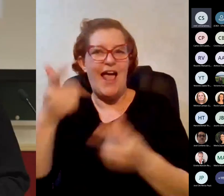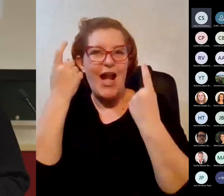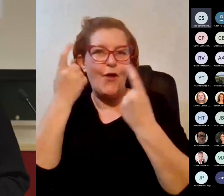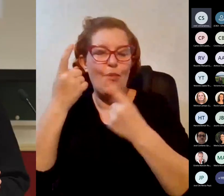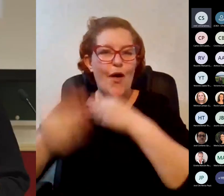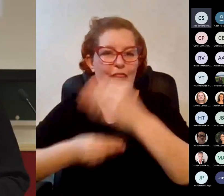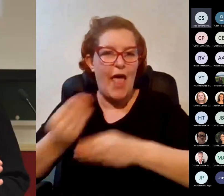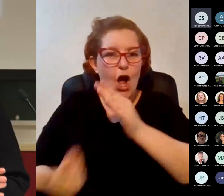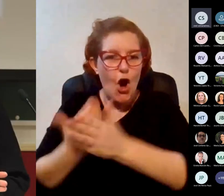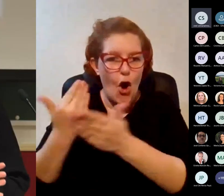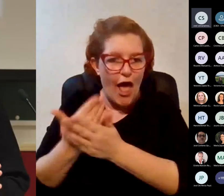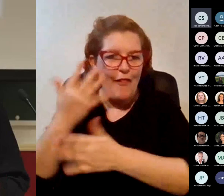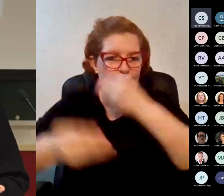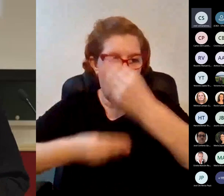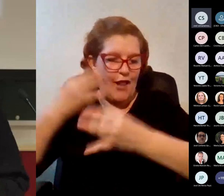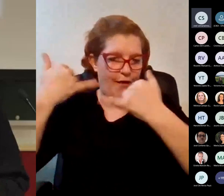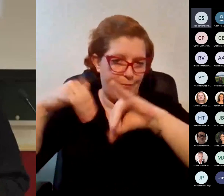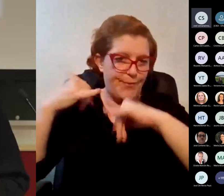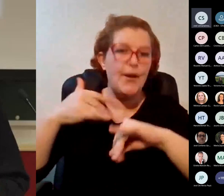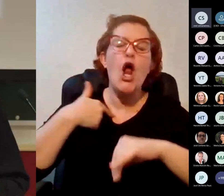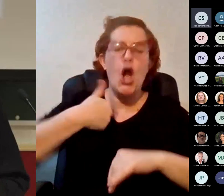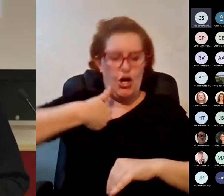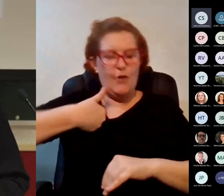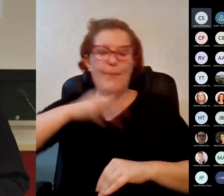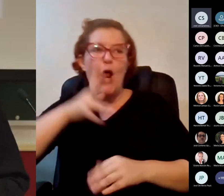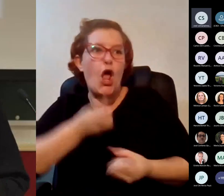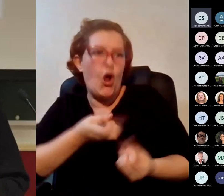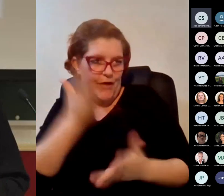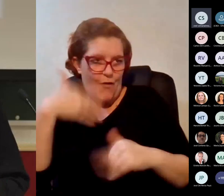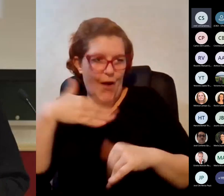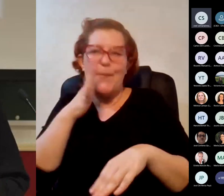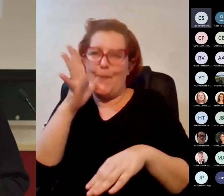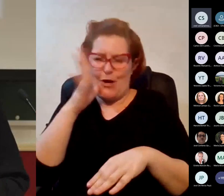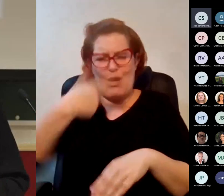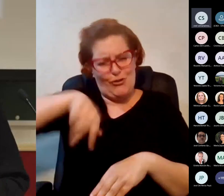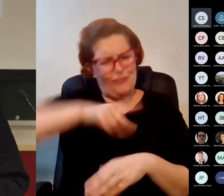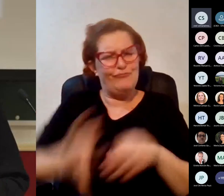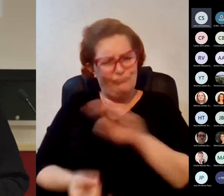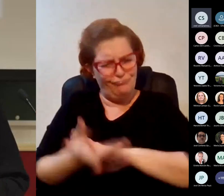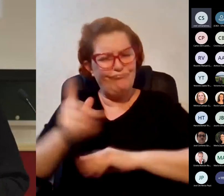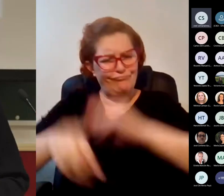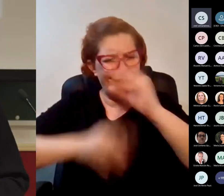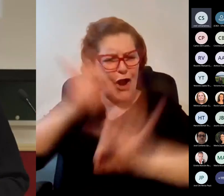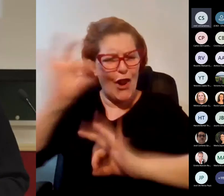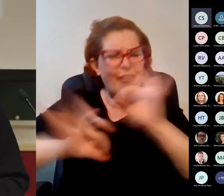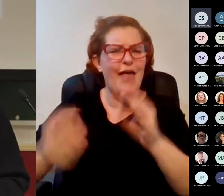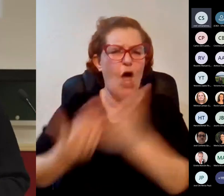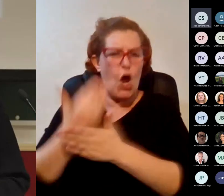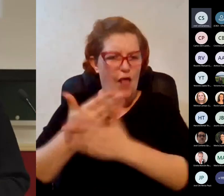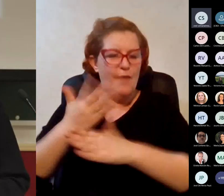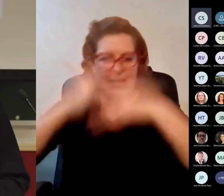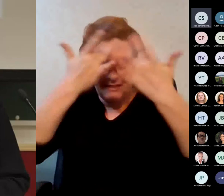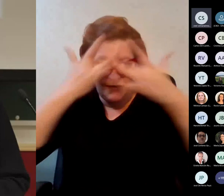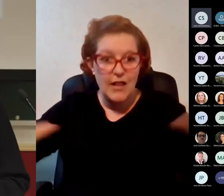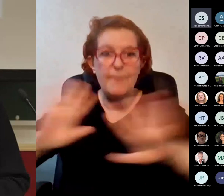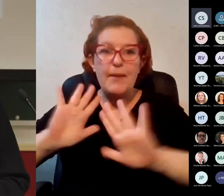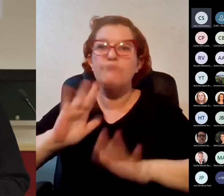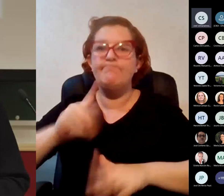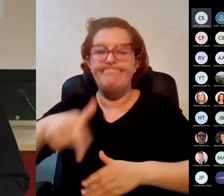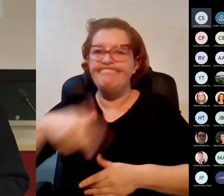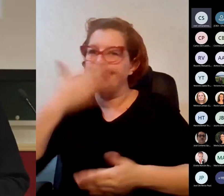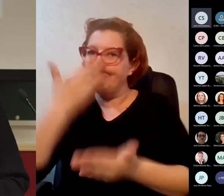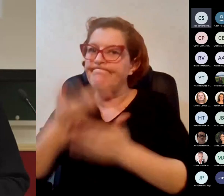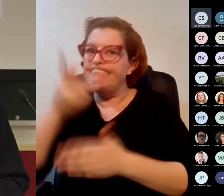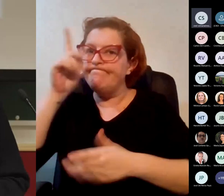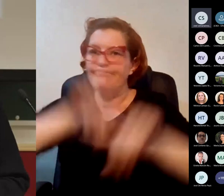no lo he contado pero aparte de eso también hacemos jornadas de sensibilización y otras otras actividades pero es un problema es un problema en el mundo